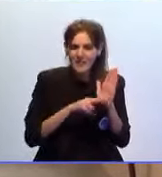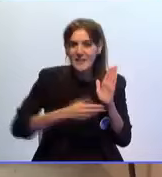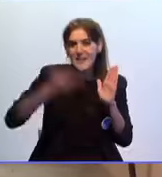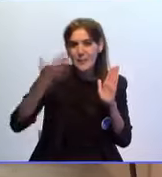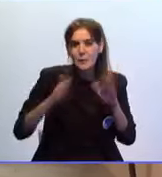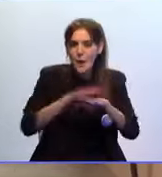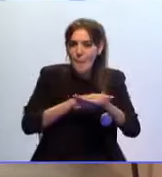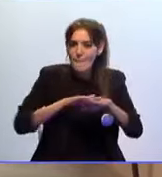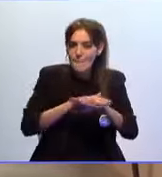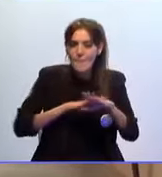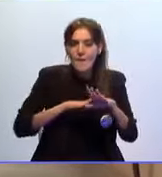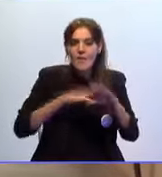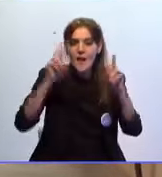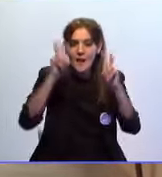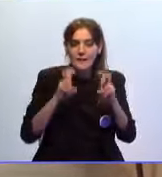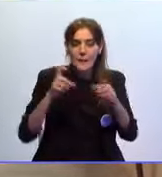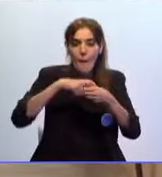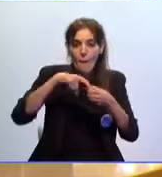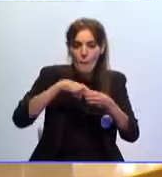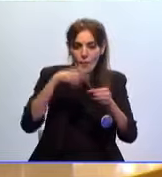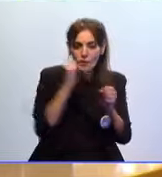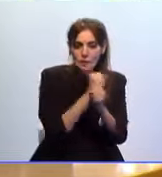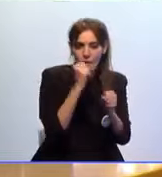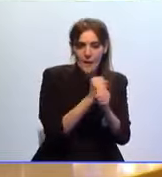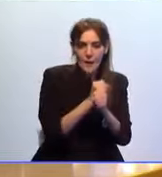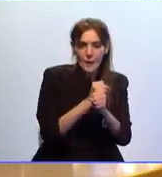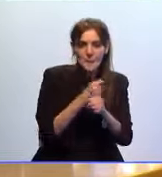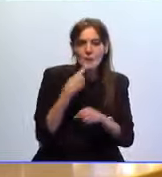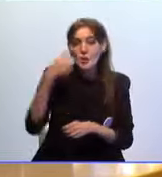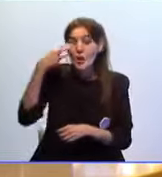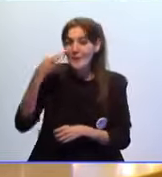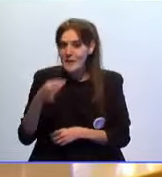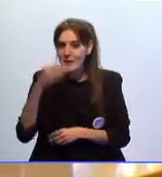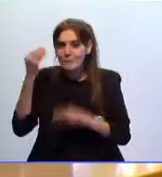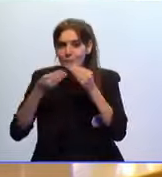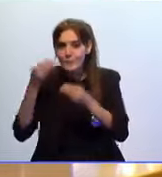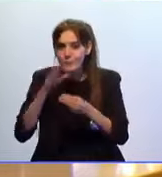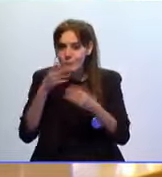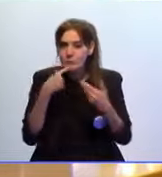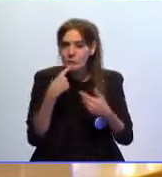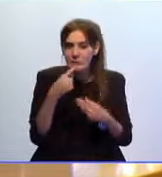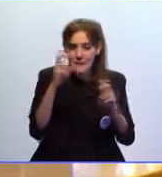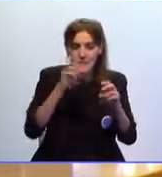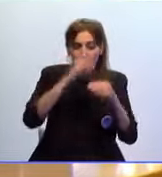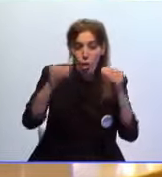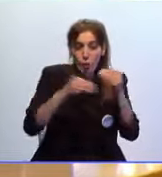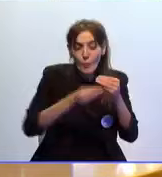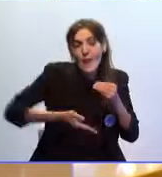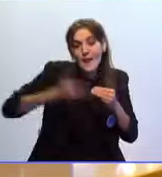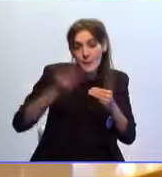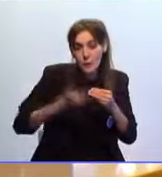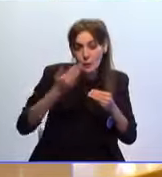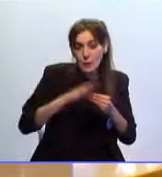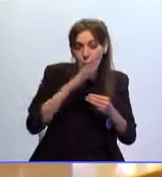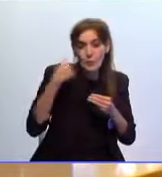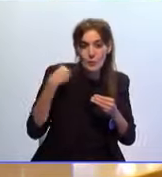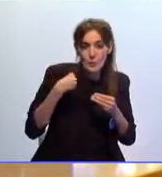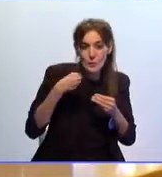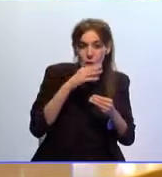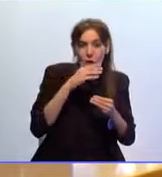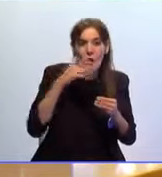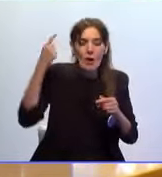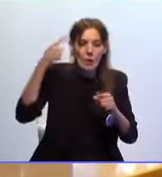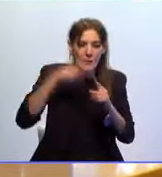para la tan ansiada relación de puestos de trabajo. Además, creemos que precisamente contar con este documento, entre otras cosas, va a acabar con las